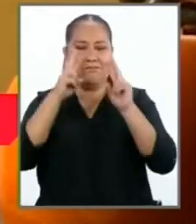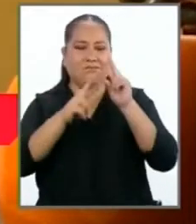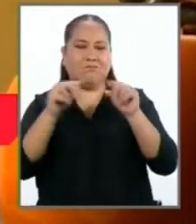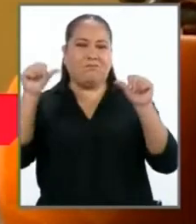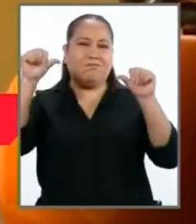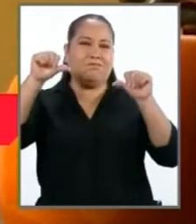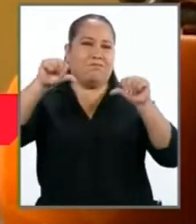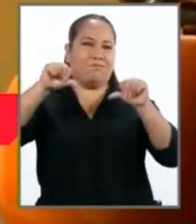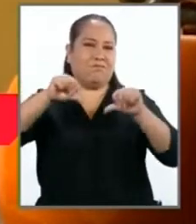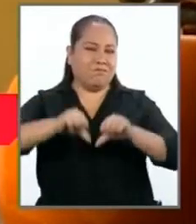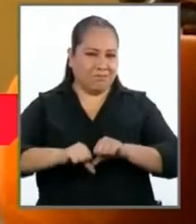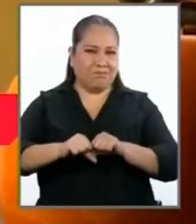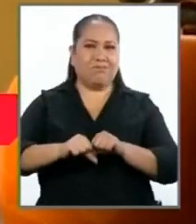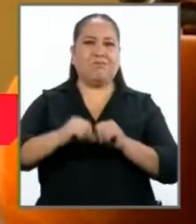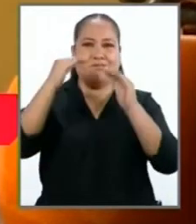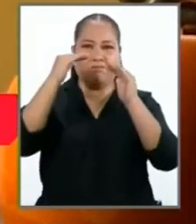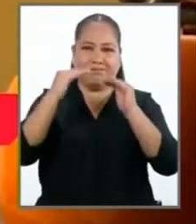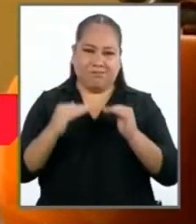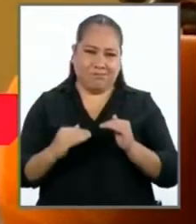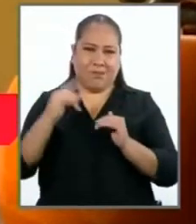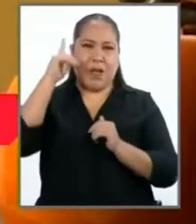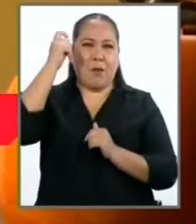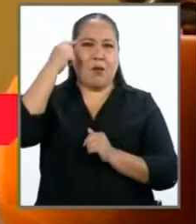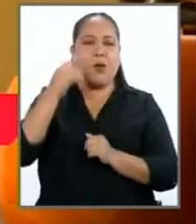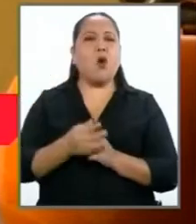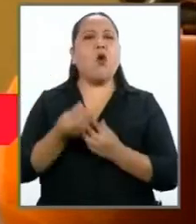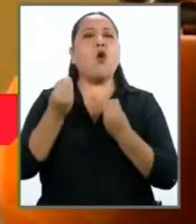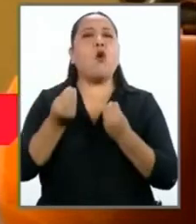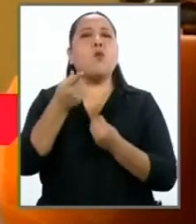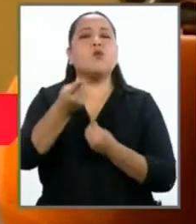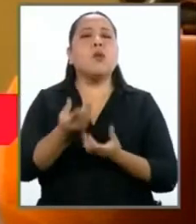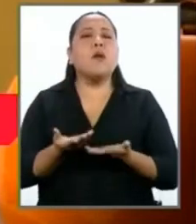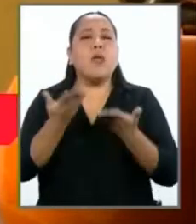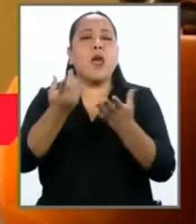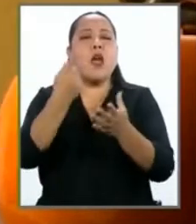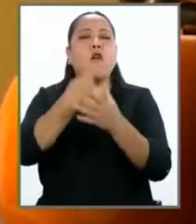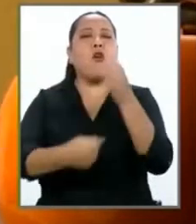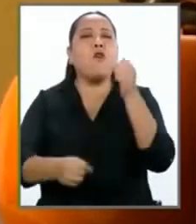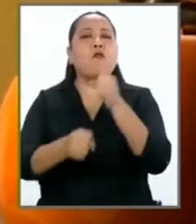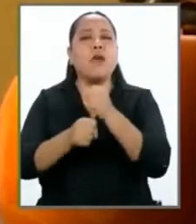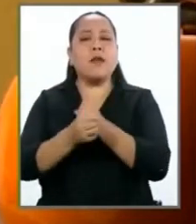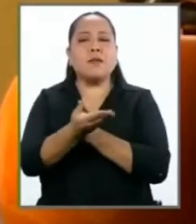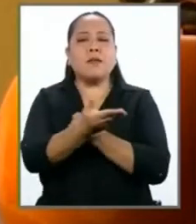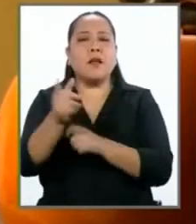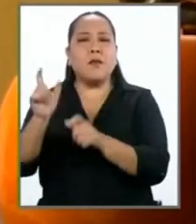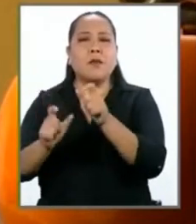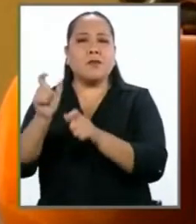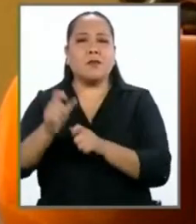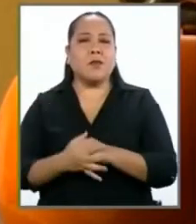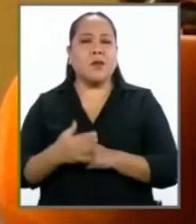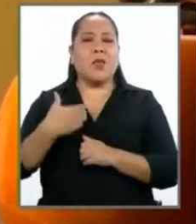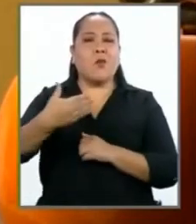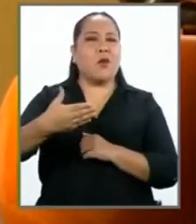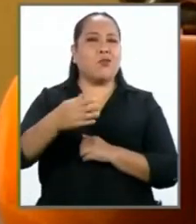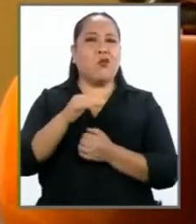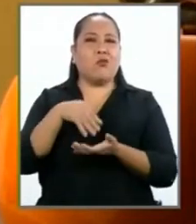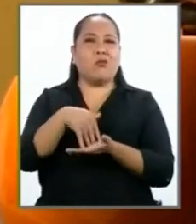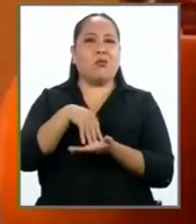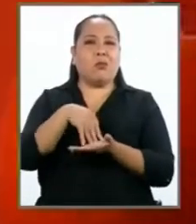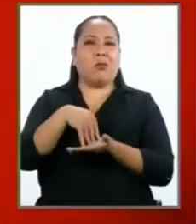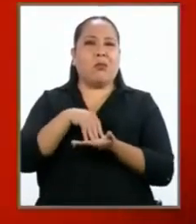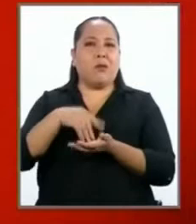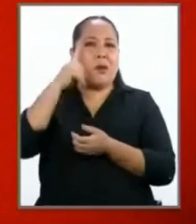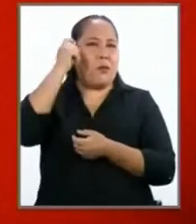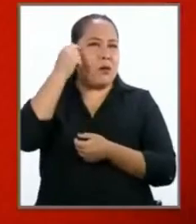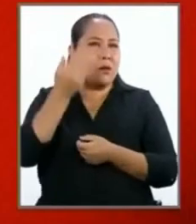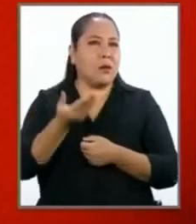sistema político. ¿De qué forma planea generar mayor confianza ciudadana y evitar una eventual inestabilidad política?